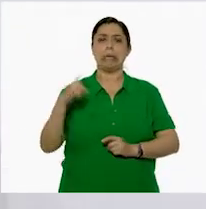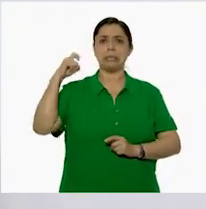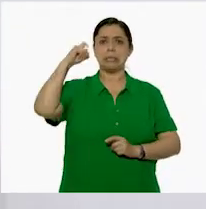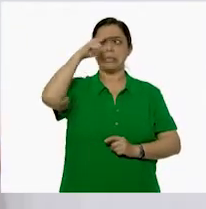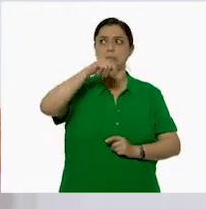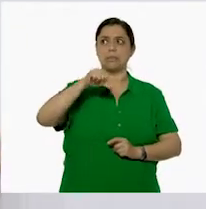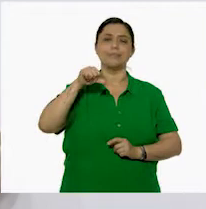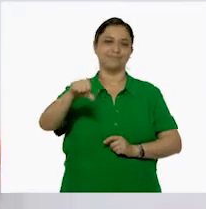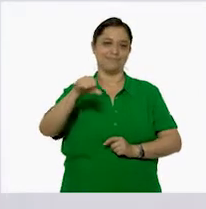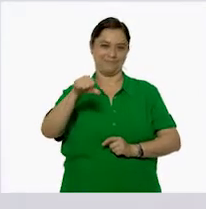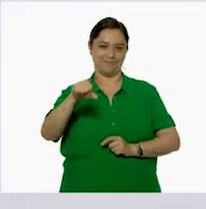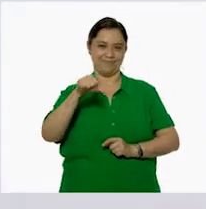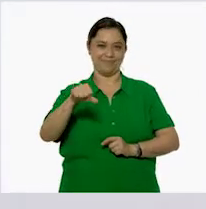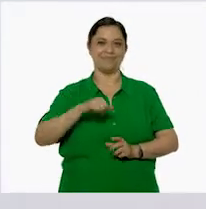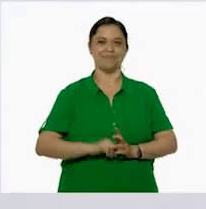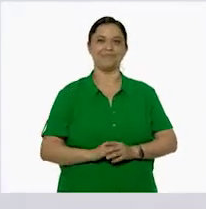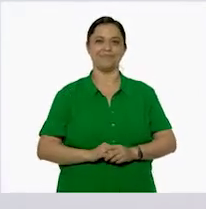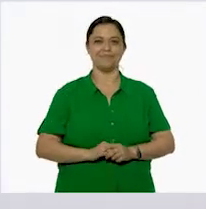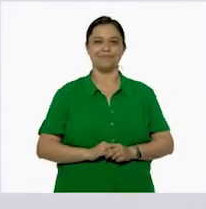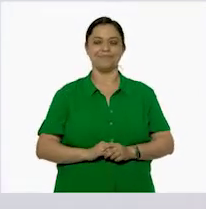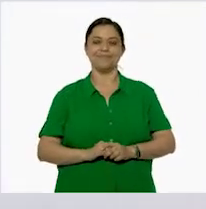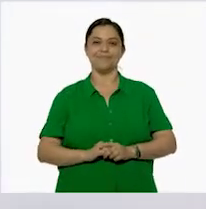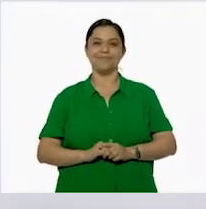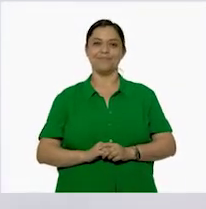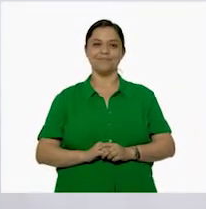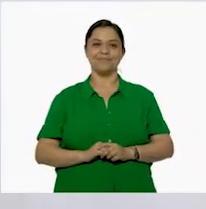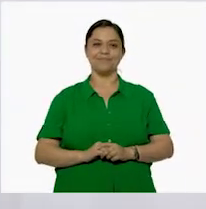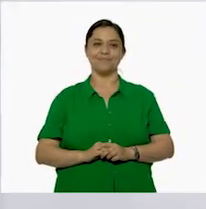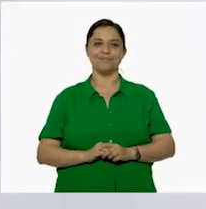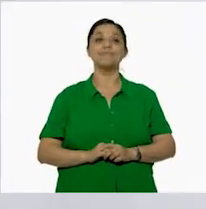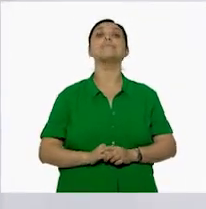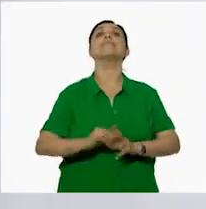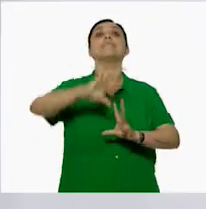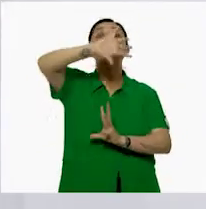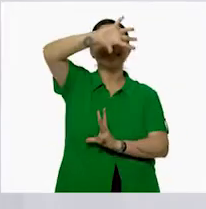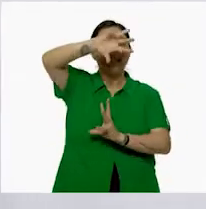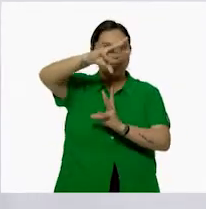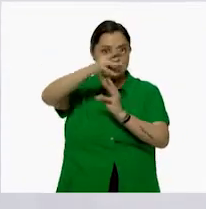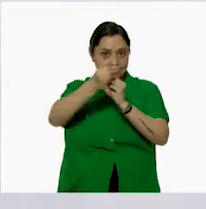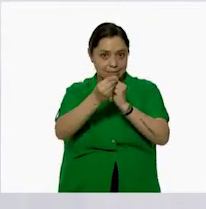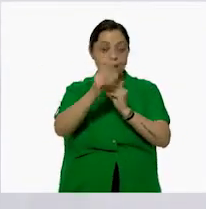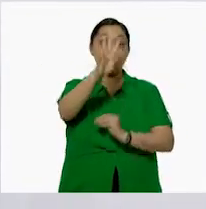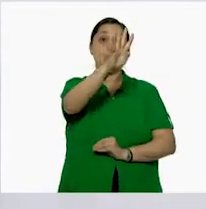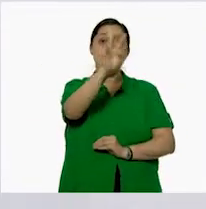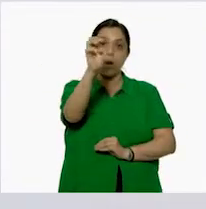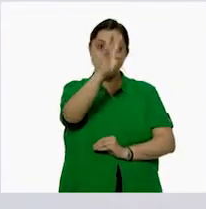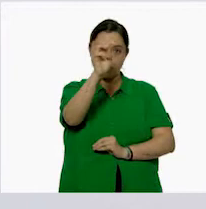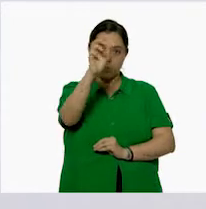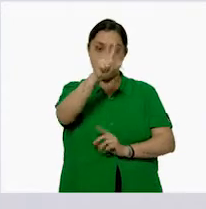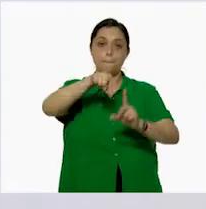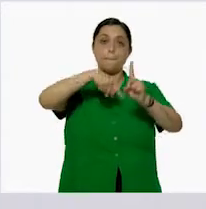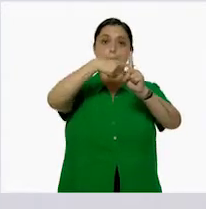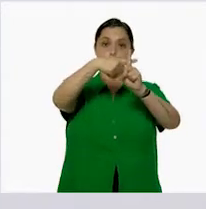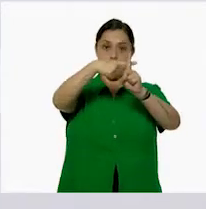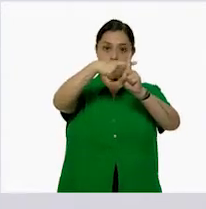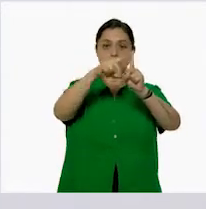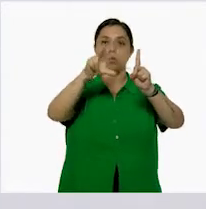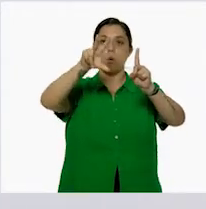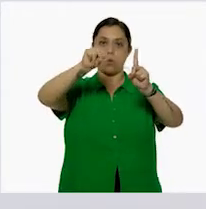¡16! Muy bien. Entonces vamos a sumar 400 más 80.